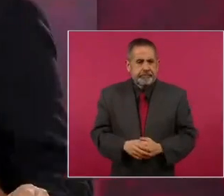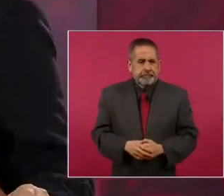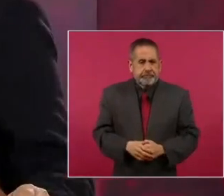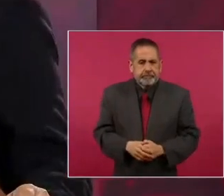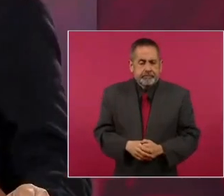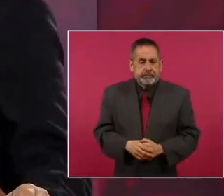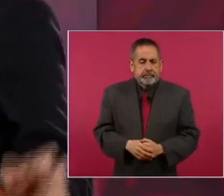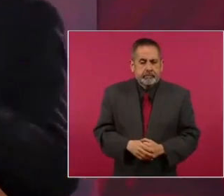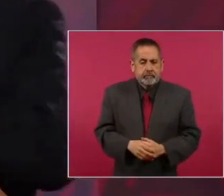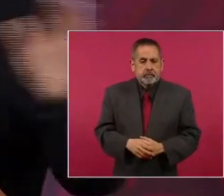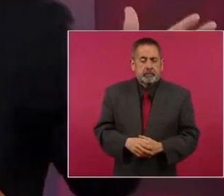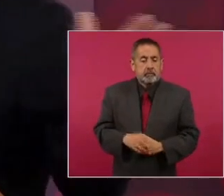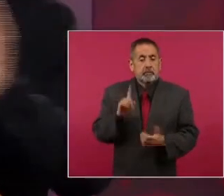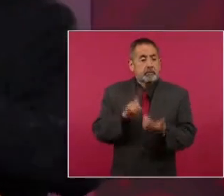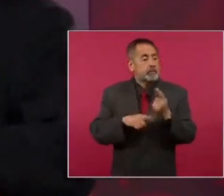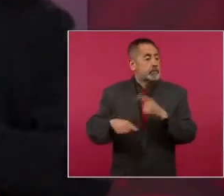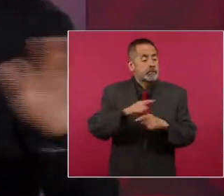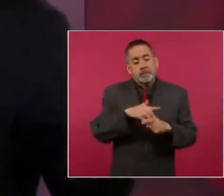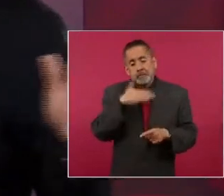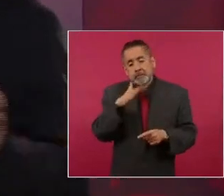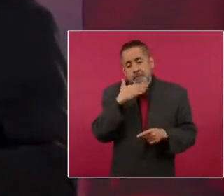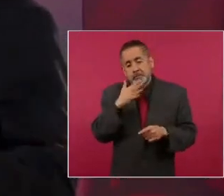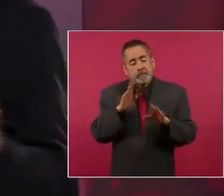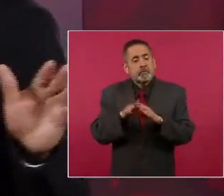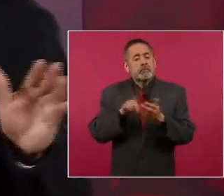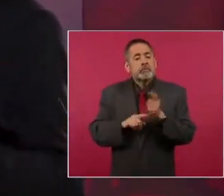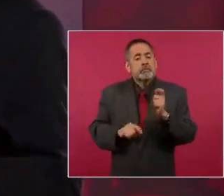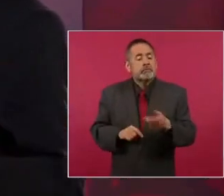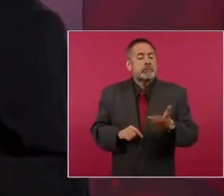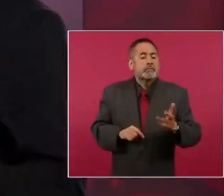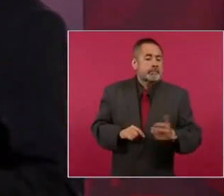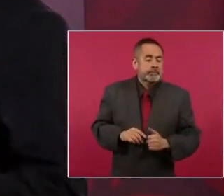si hay corrupción pues